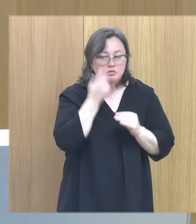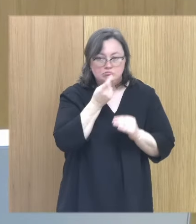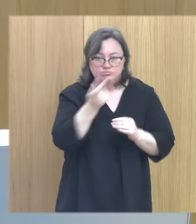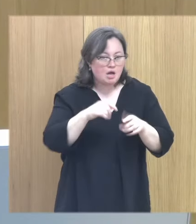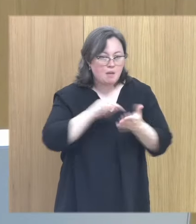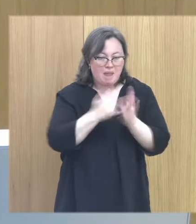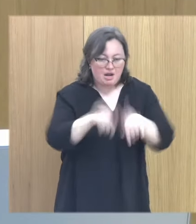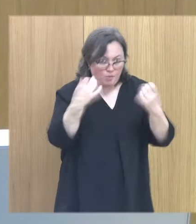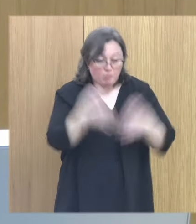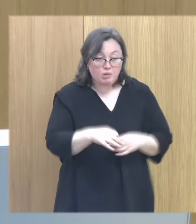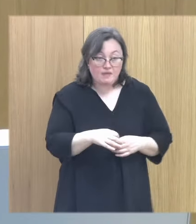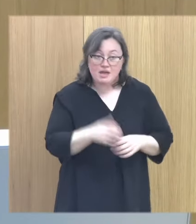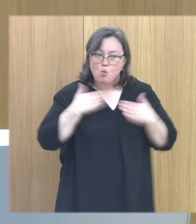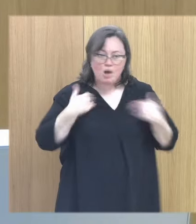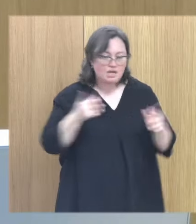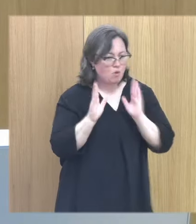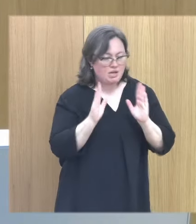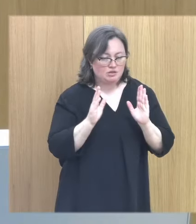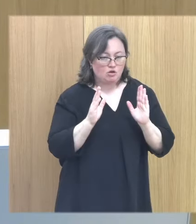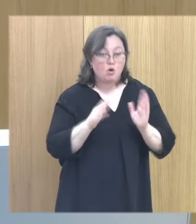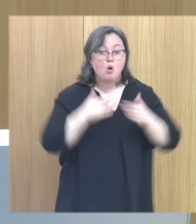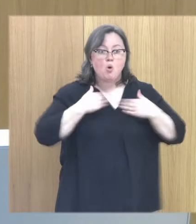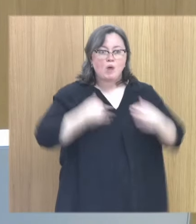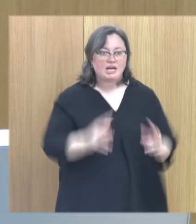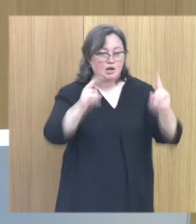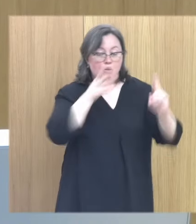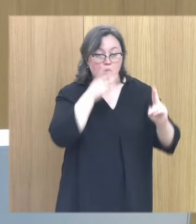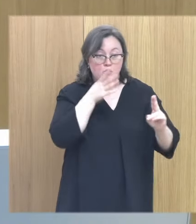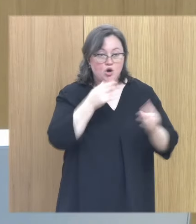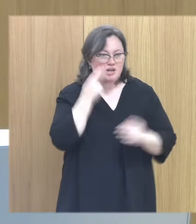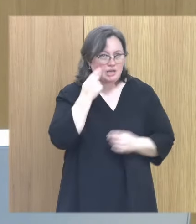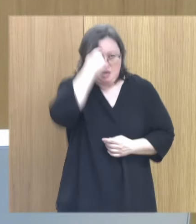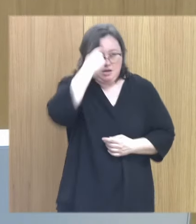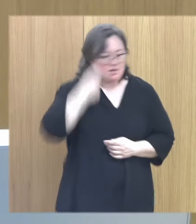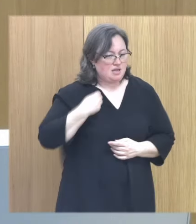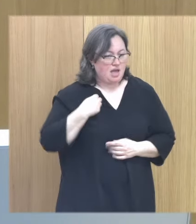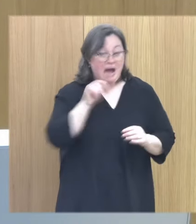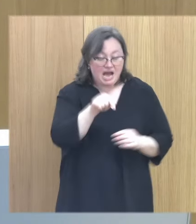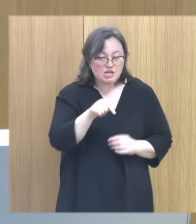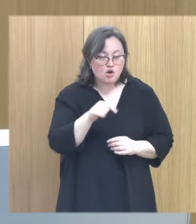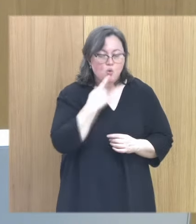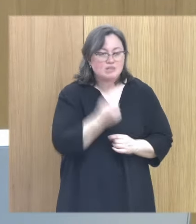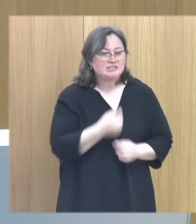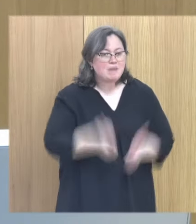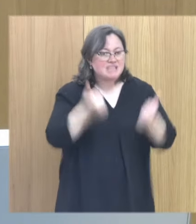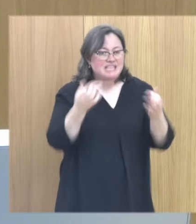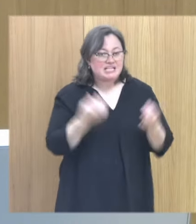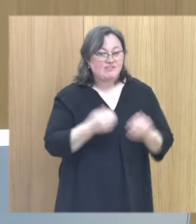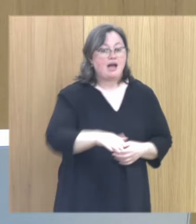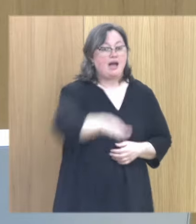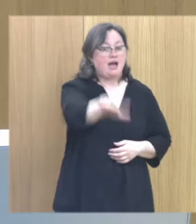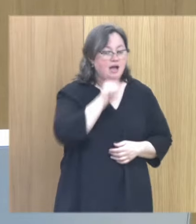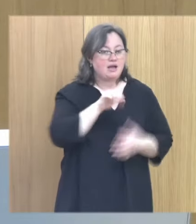en cualquier momento. Y se puede escapar en cualquier momento por una cuestión de terror. Y ahí lo que más me va a costar es conseguir